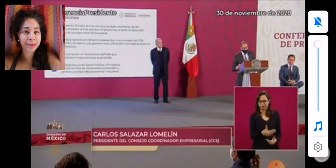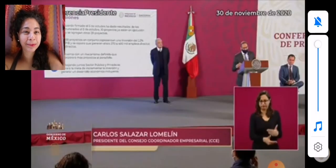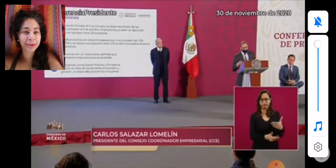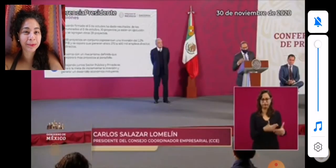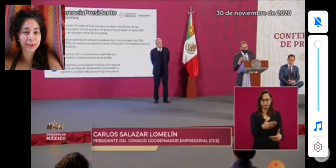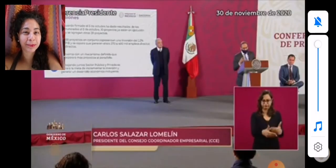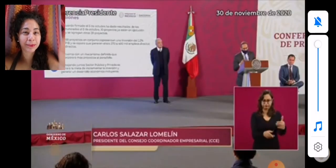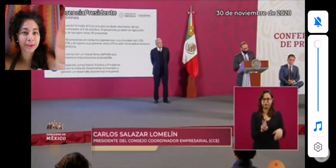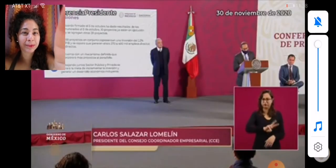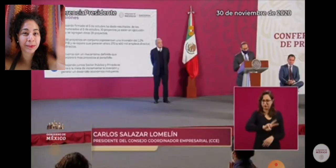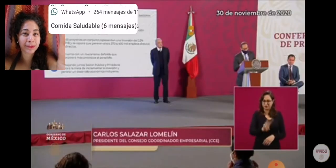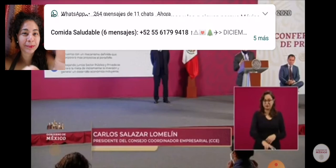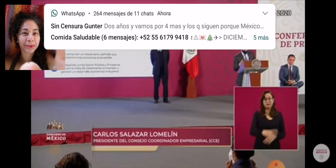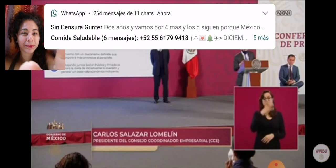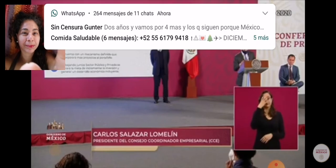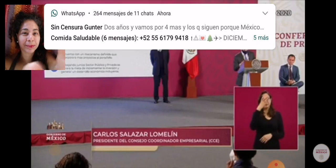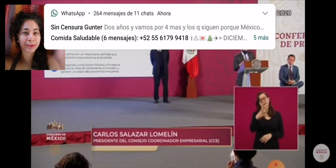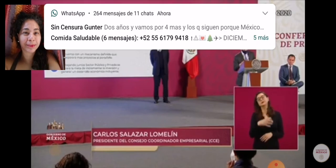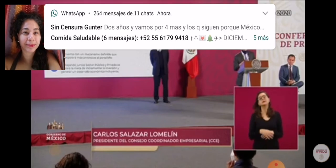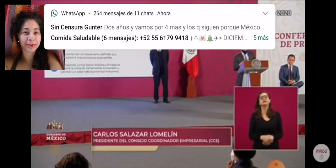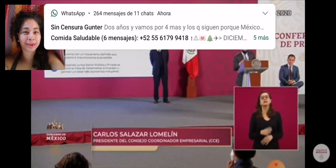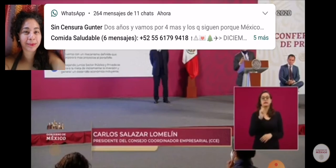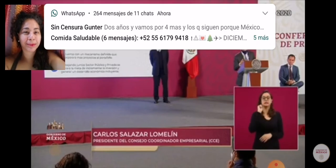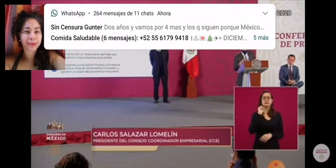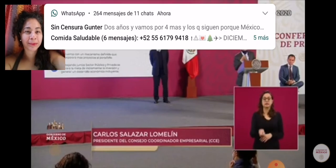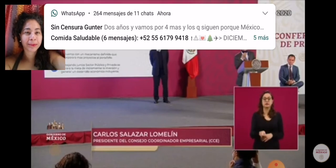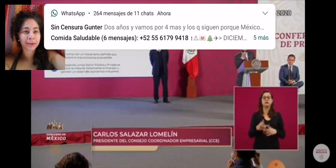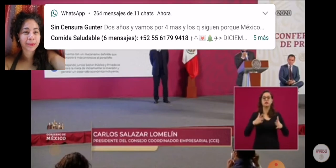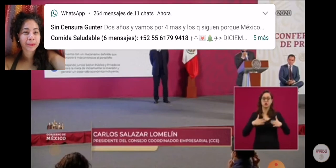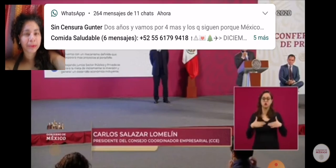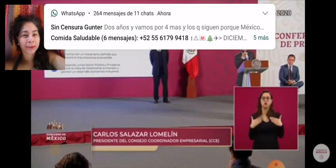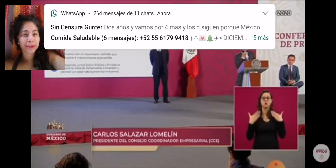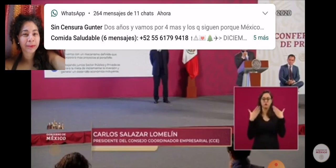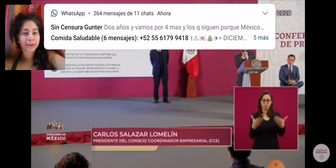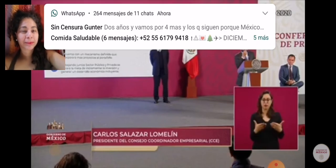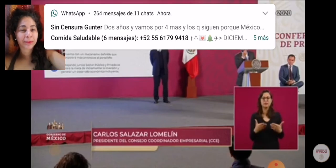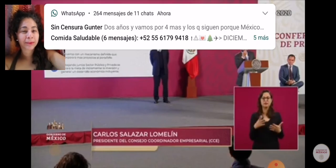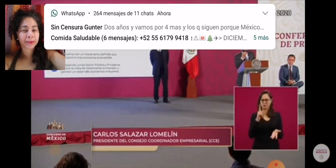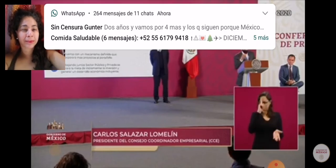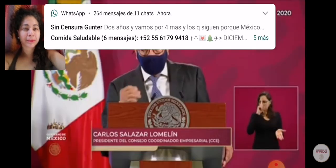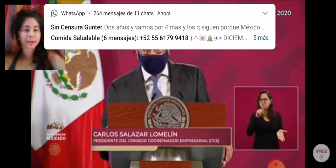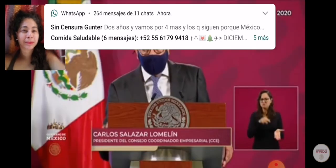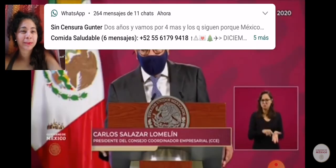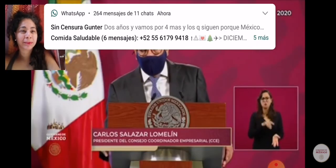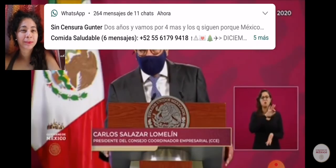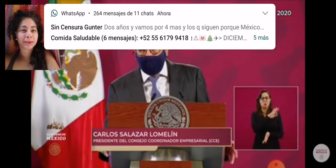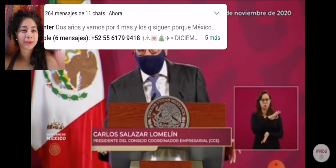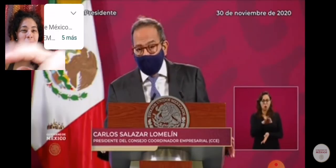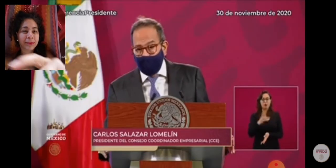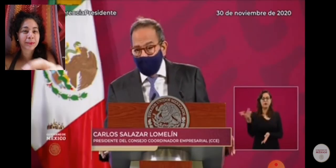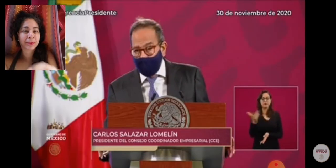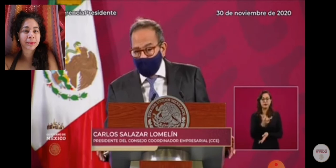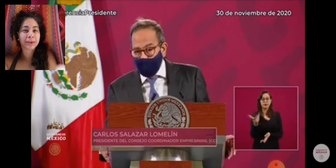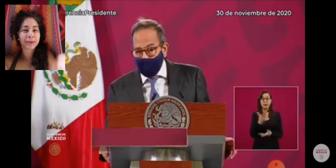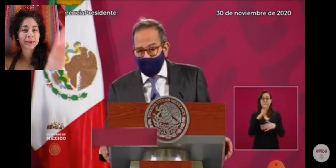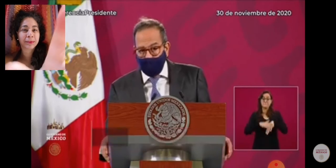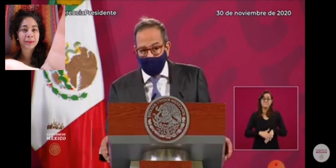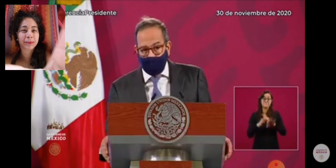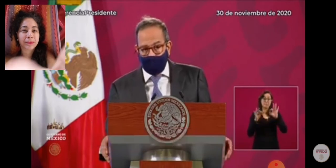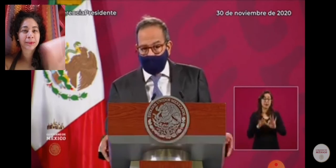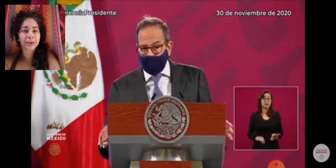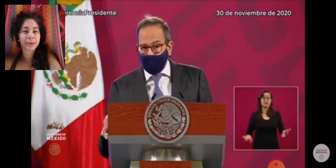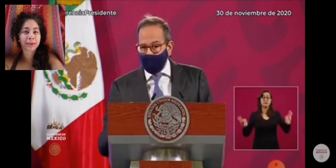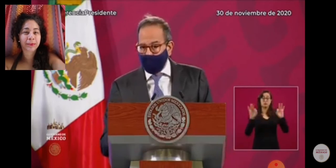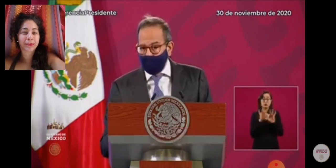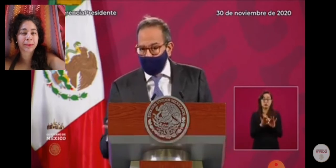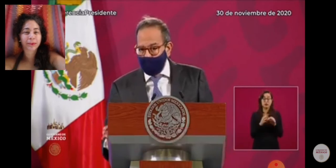hay duda que esta es una muestra de confianza, de credibilidad y sobre todo de este llamado que hemos hecho